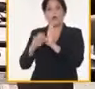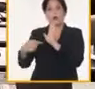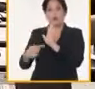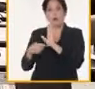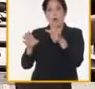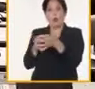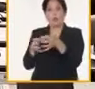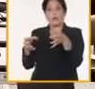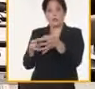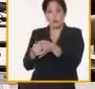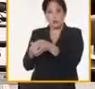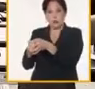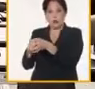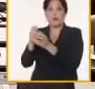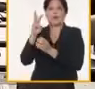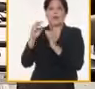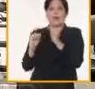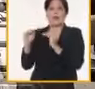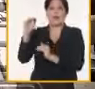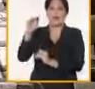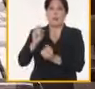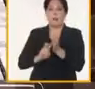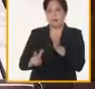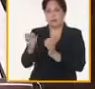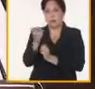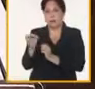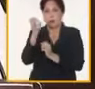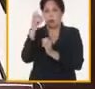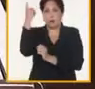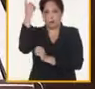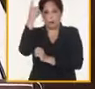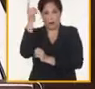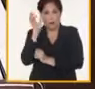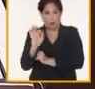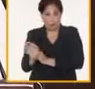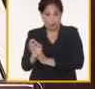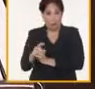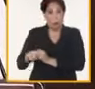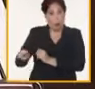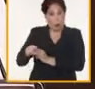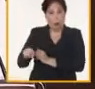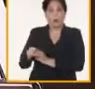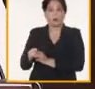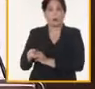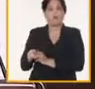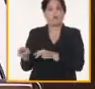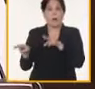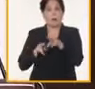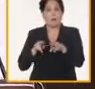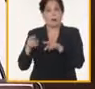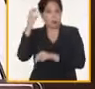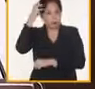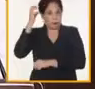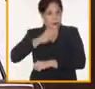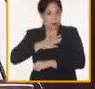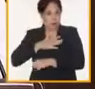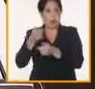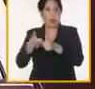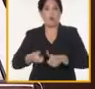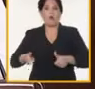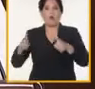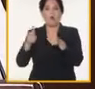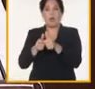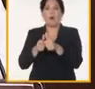las comisiones en sus tres niveles de dirección. En los organismos de la Administración Central del Estado, en los consejos de